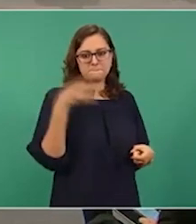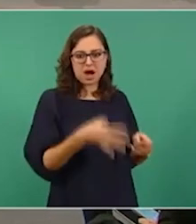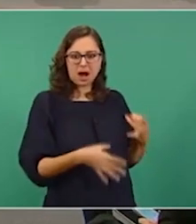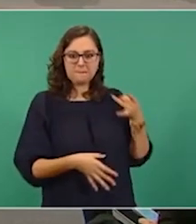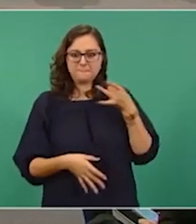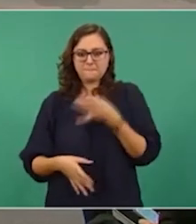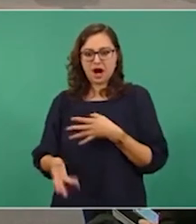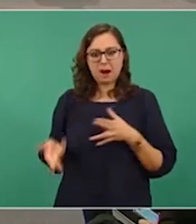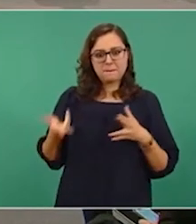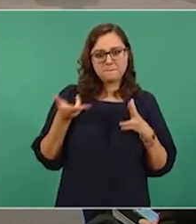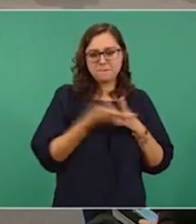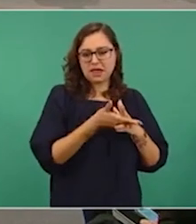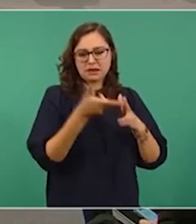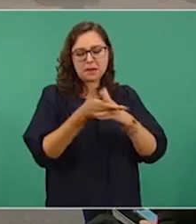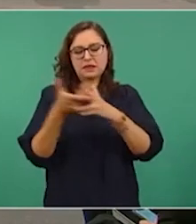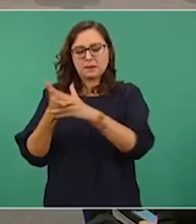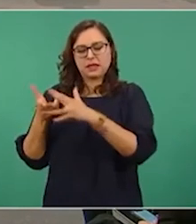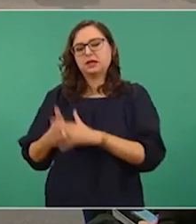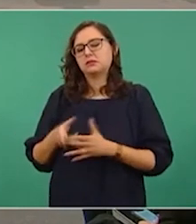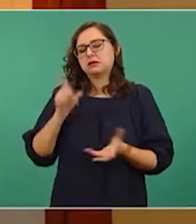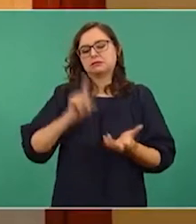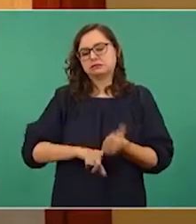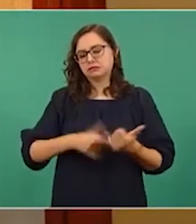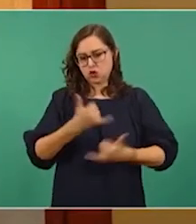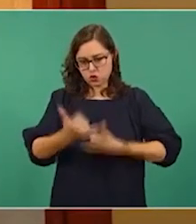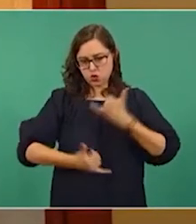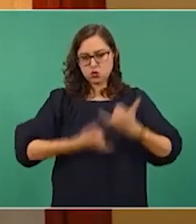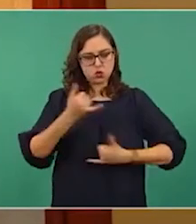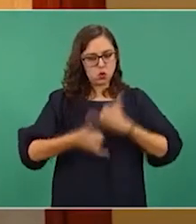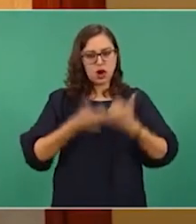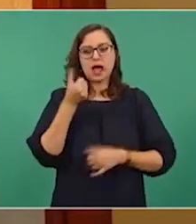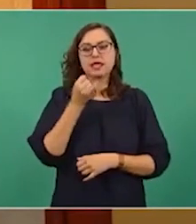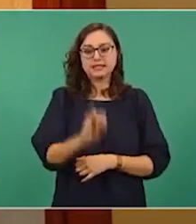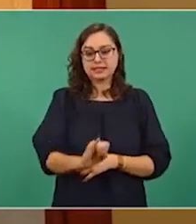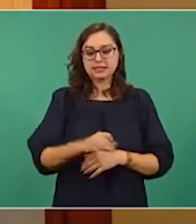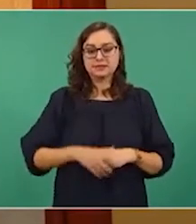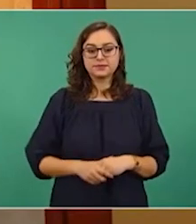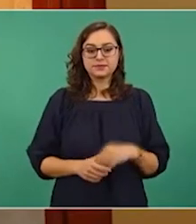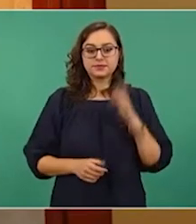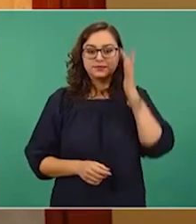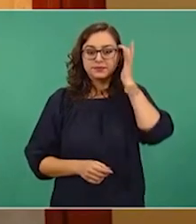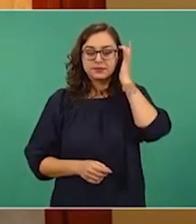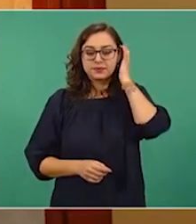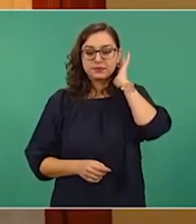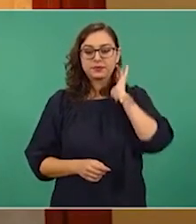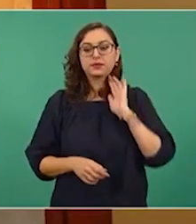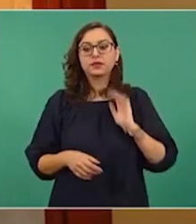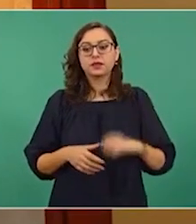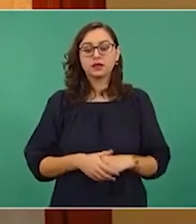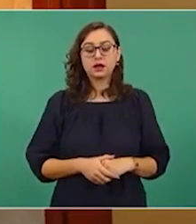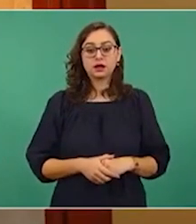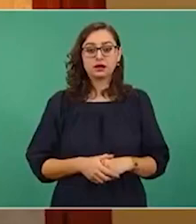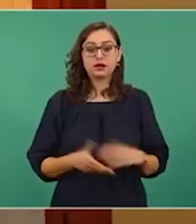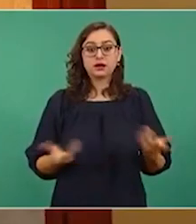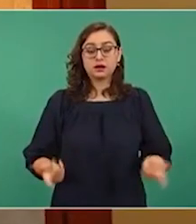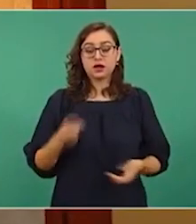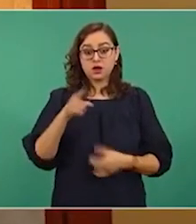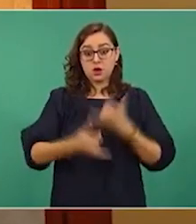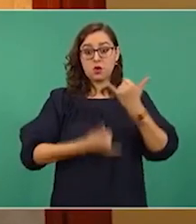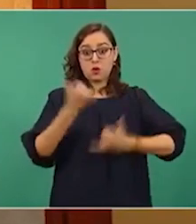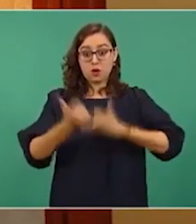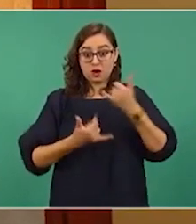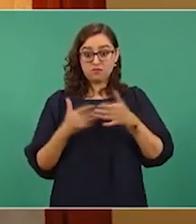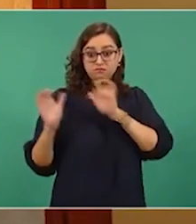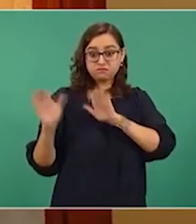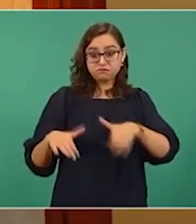mata a otros con armas de juego para sobrevivir. Actualmente este juego tiene 80 millones de